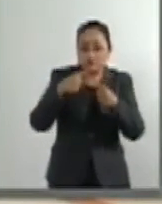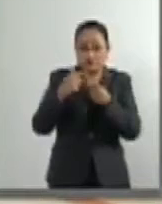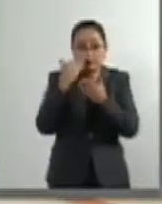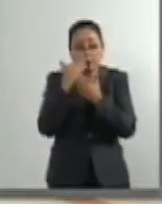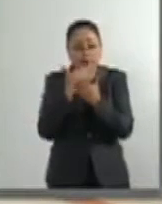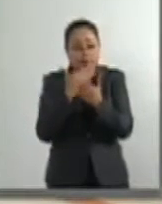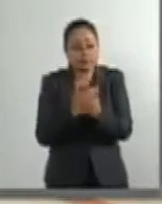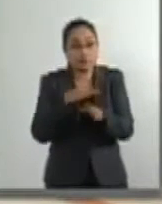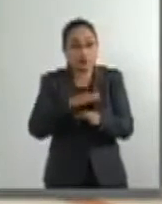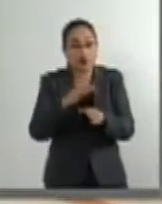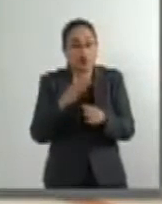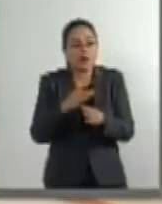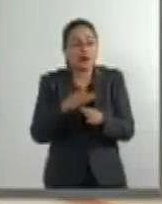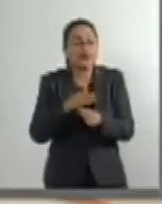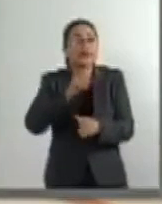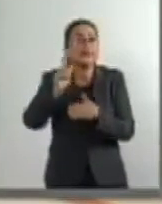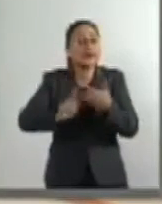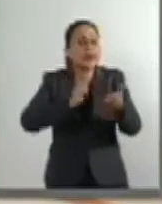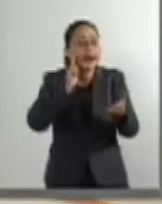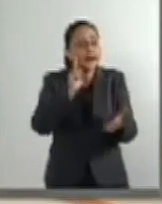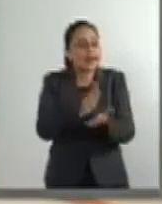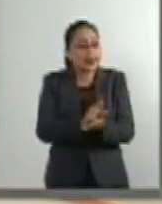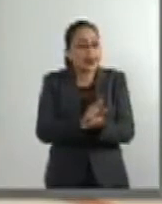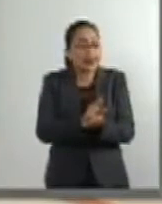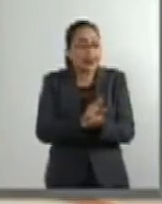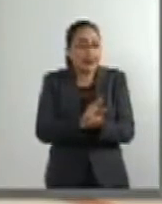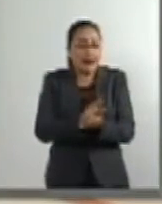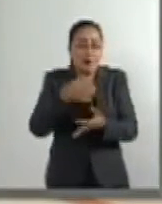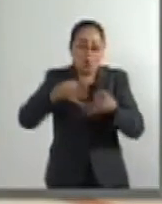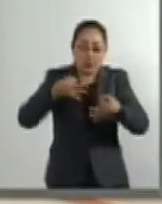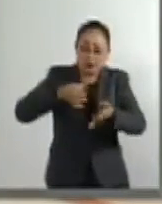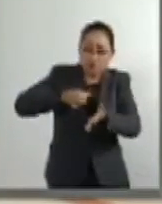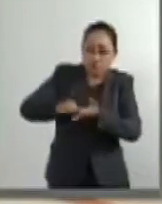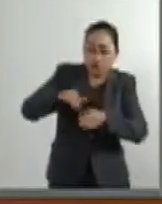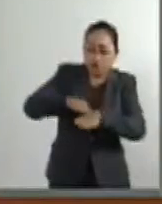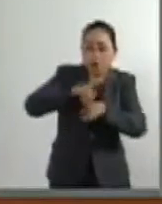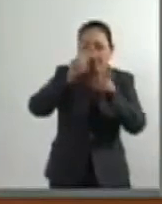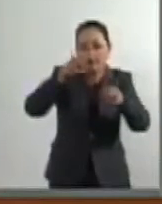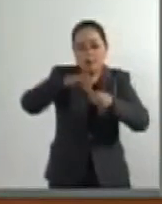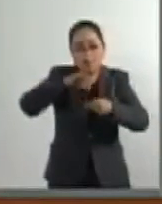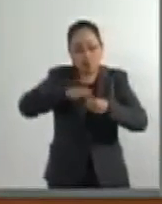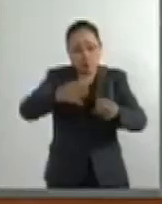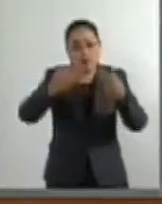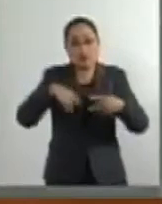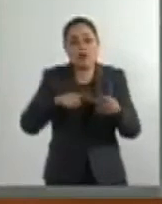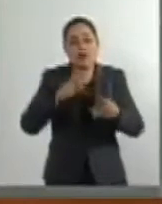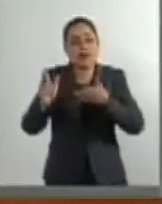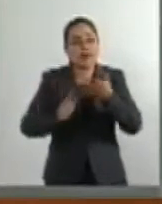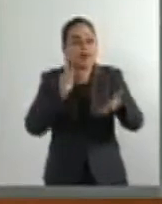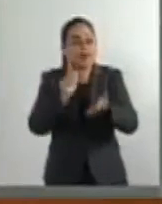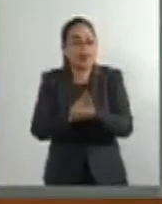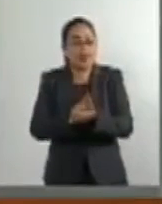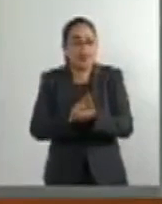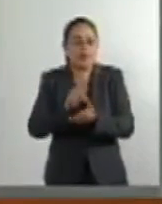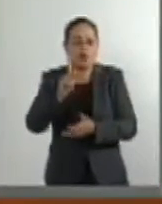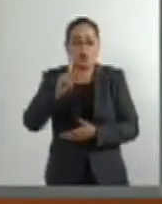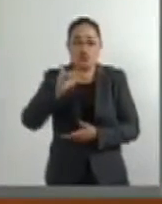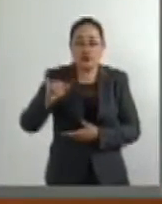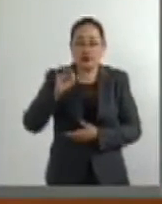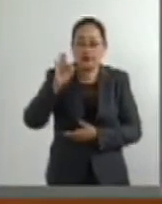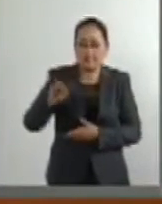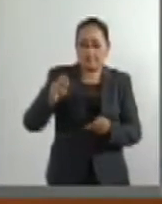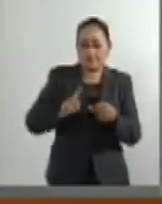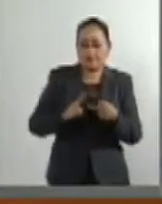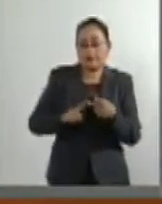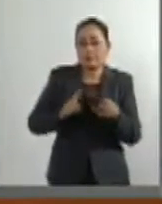disposiciones como la Ley General de Medios de Impugnación en materia electoral, la Ley Orgánica del Poder Judicial de la Federación